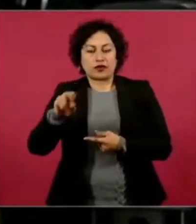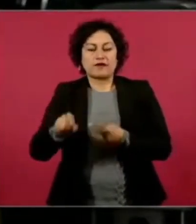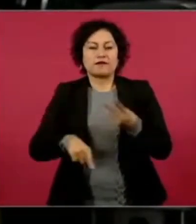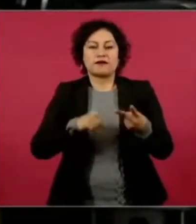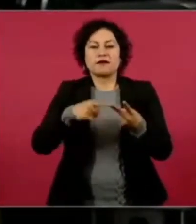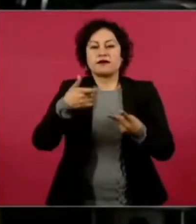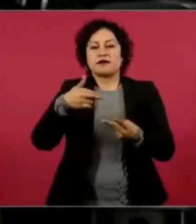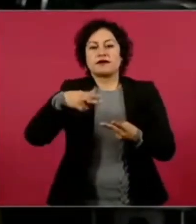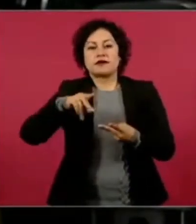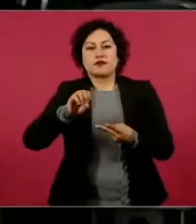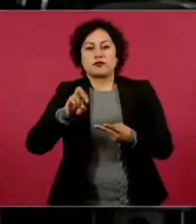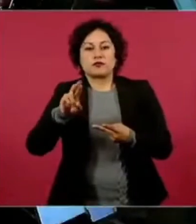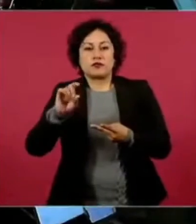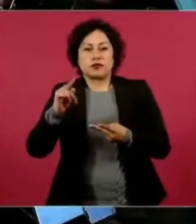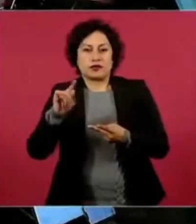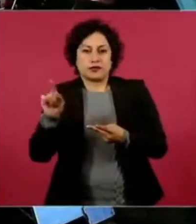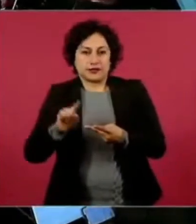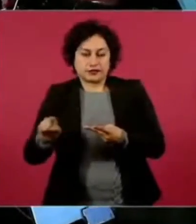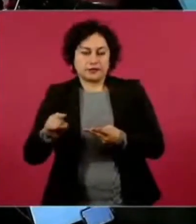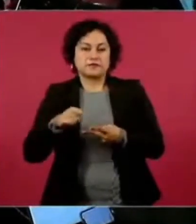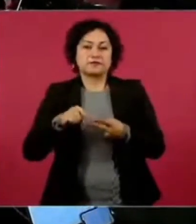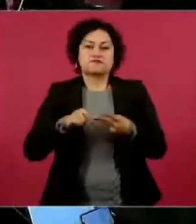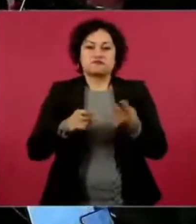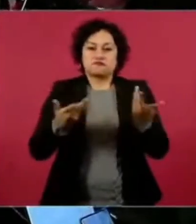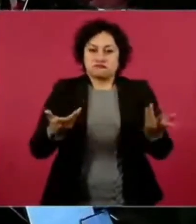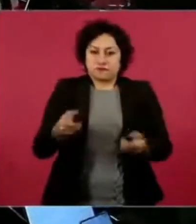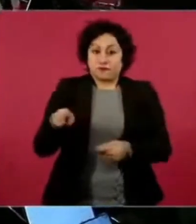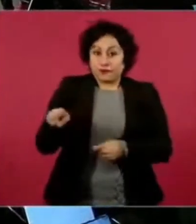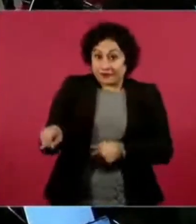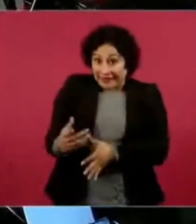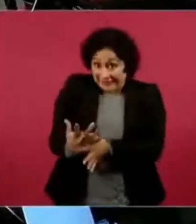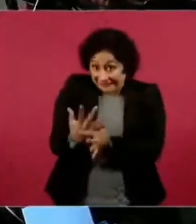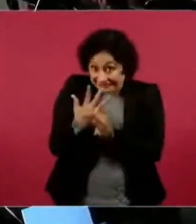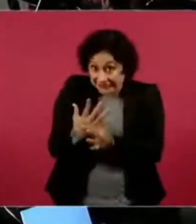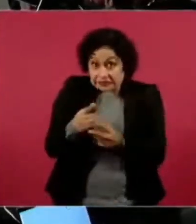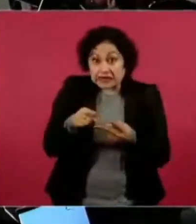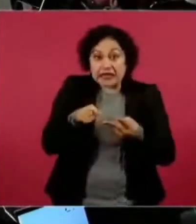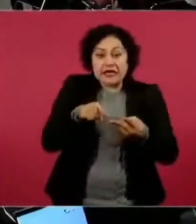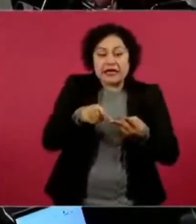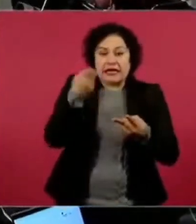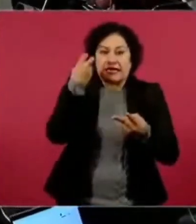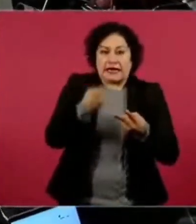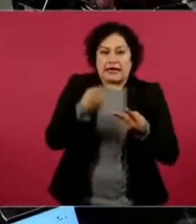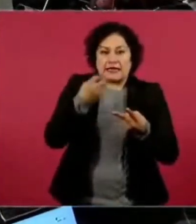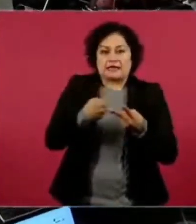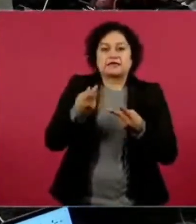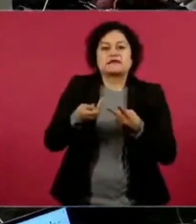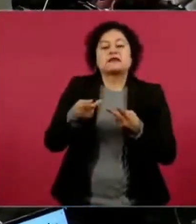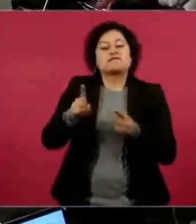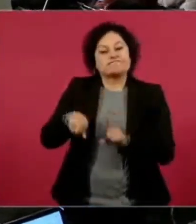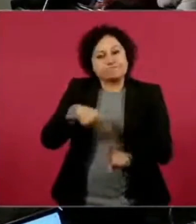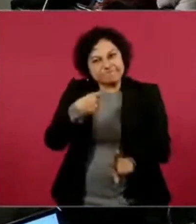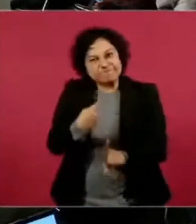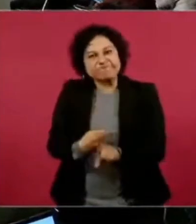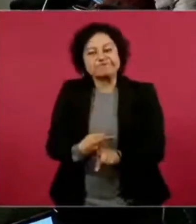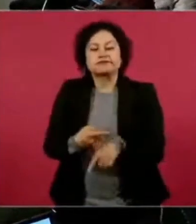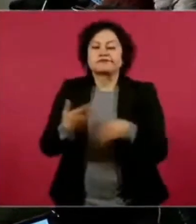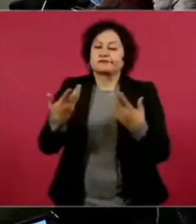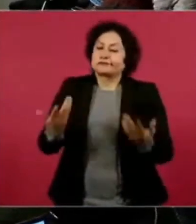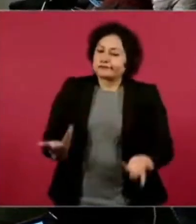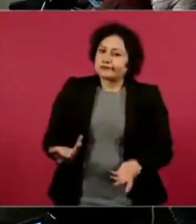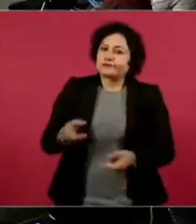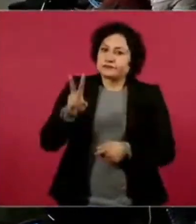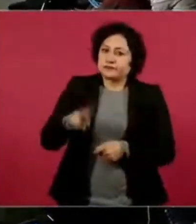Rodríguez Áviles. A él en específico se les señala por acoso y abuso sexual. Es parte de los